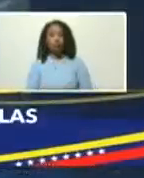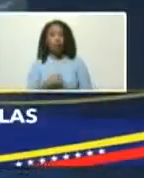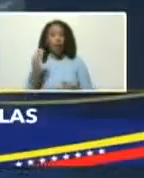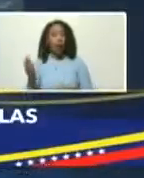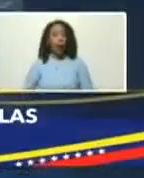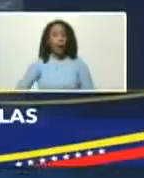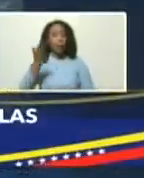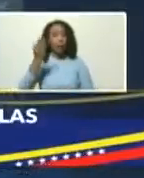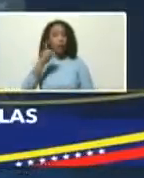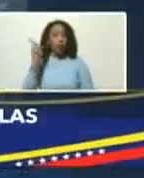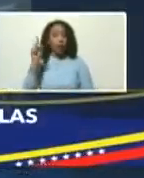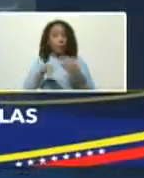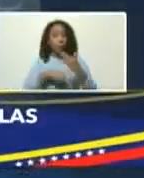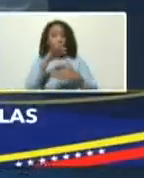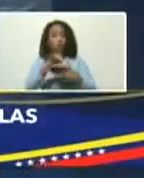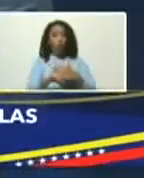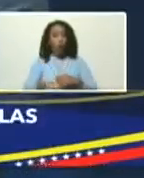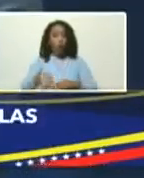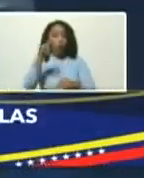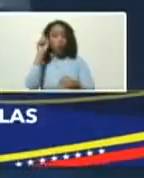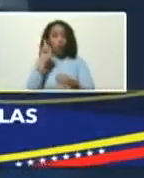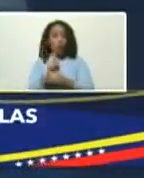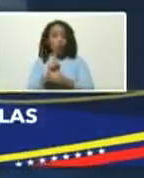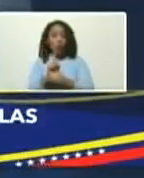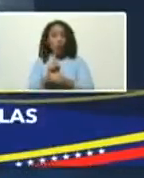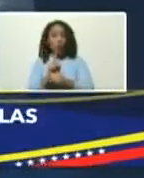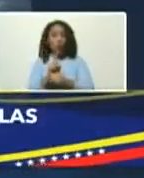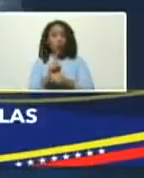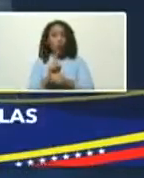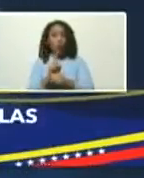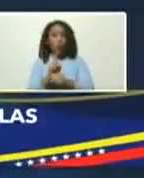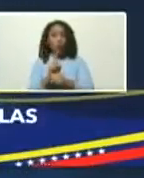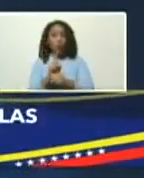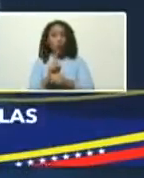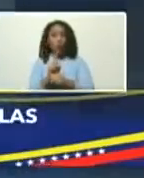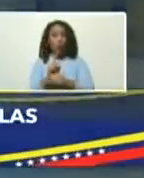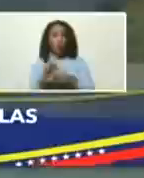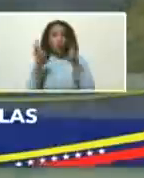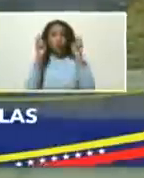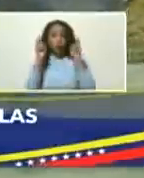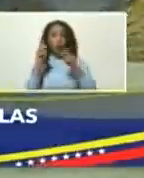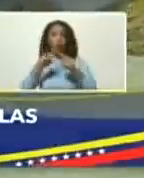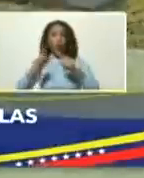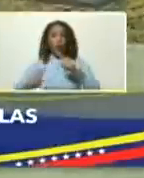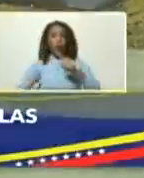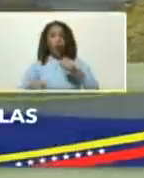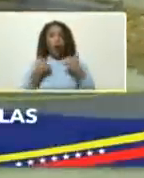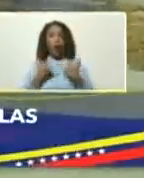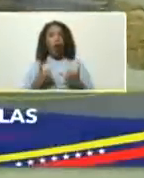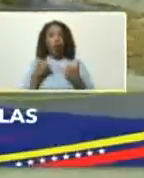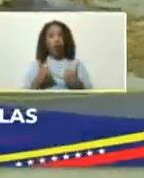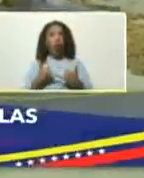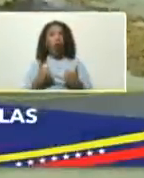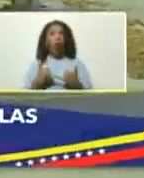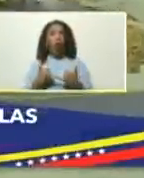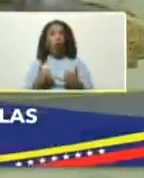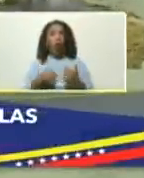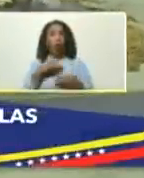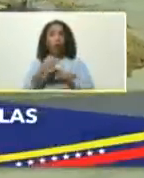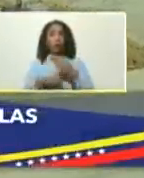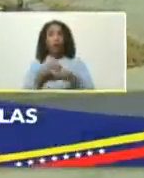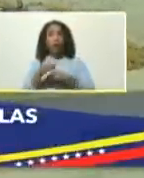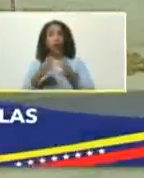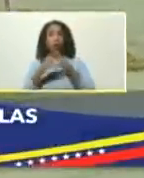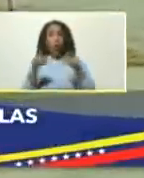proyecto va a ser el único de este estilo con energía renovable y con lo que son todos